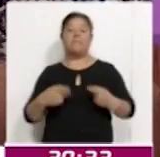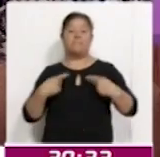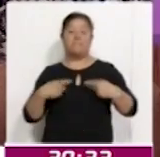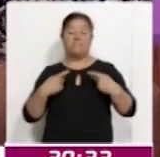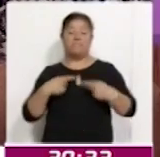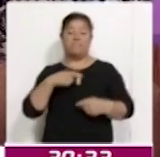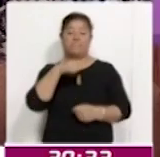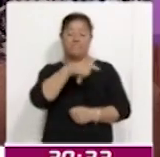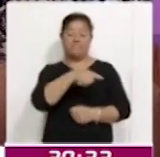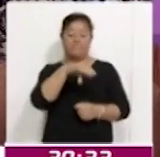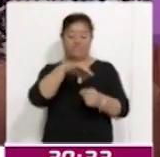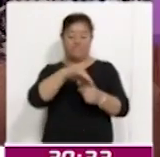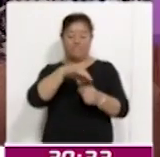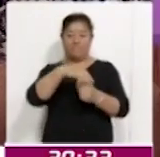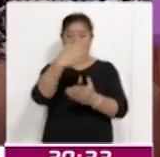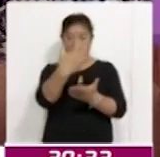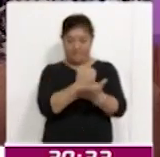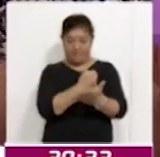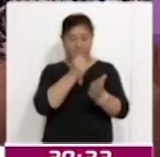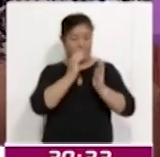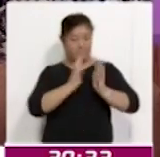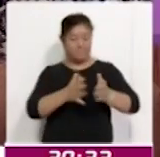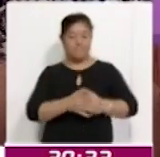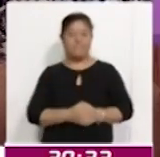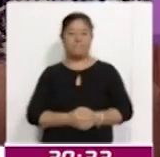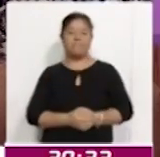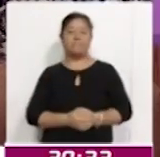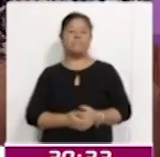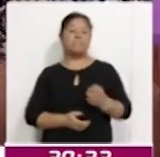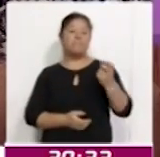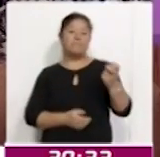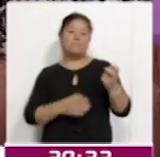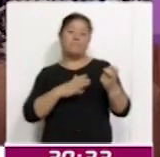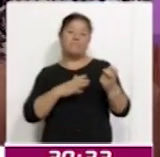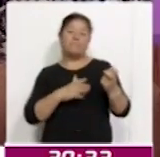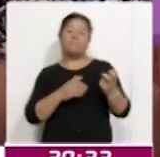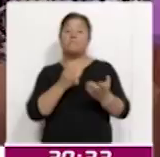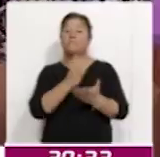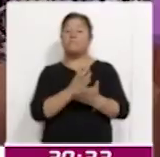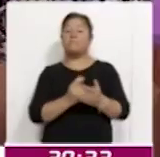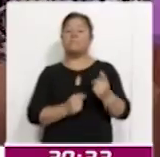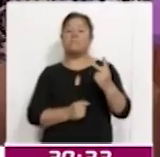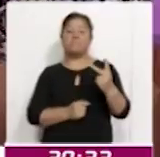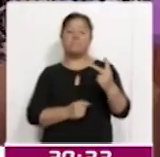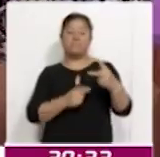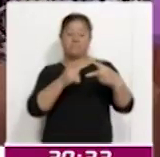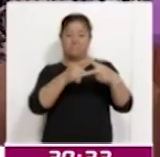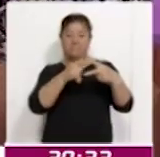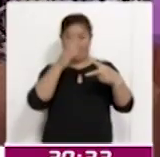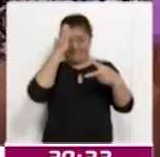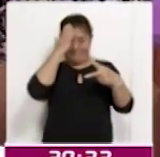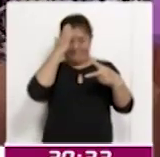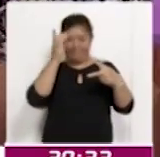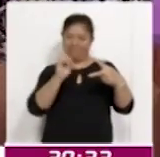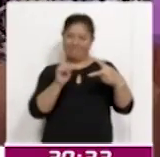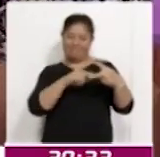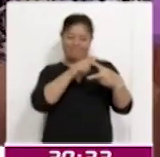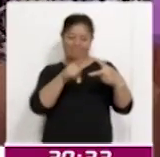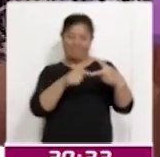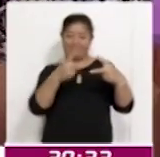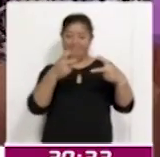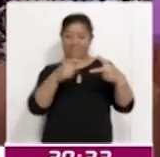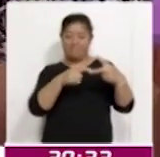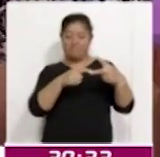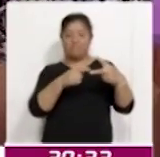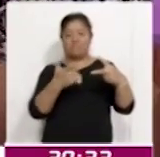ganadora, esta fórmula estaba integrada únicamente por la suplencia. Entonces, una vez que resultó